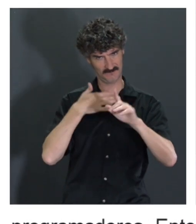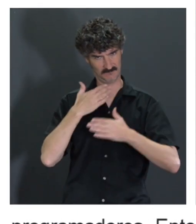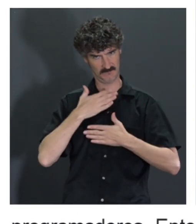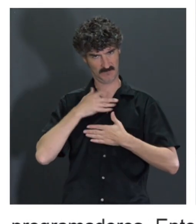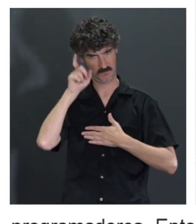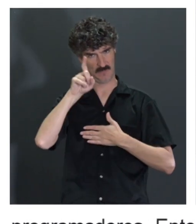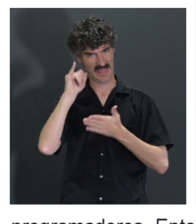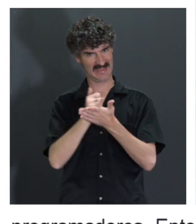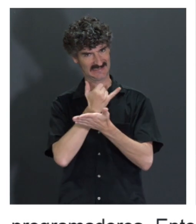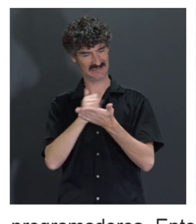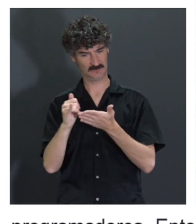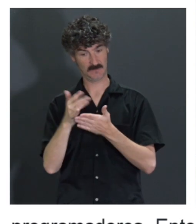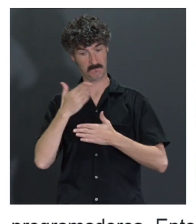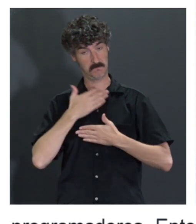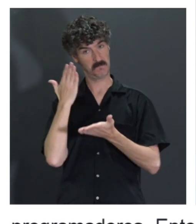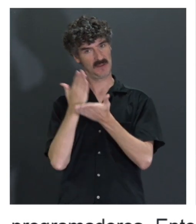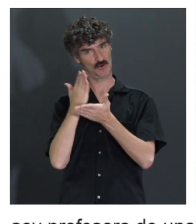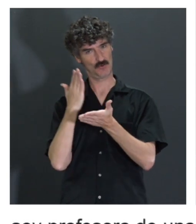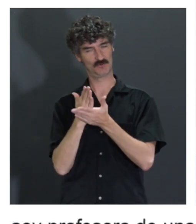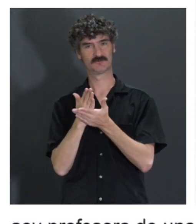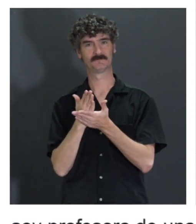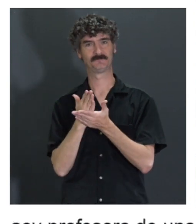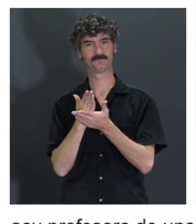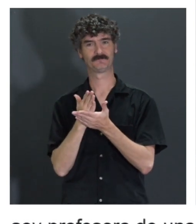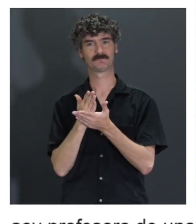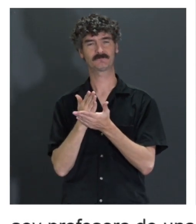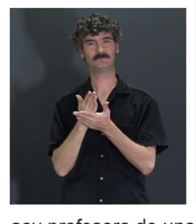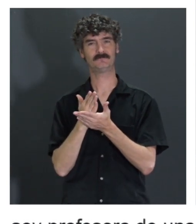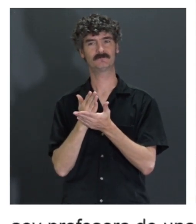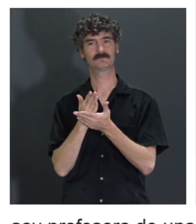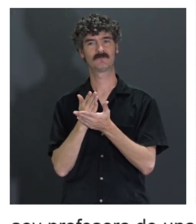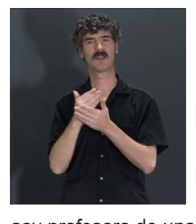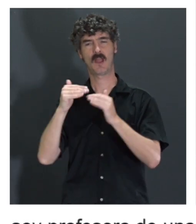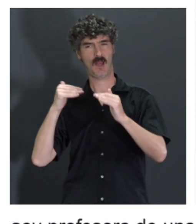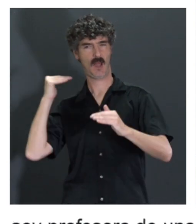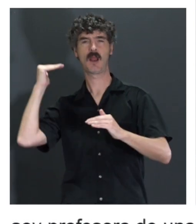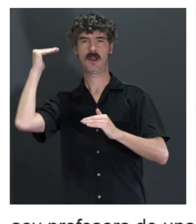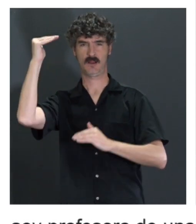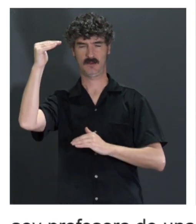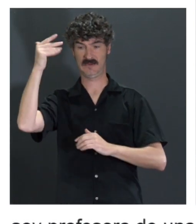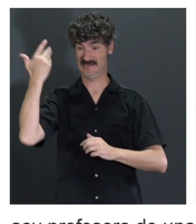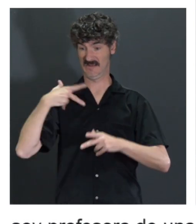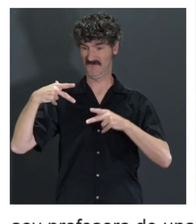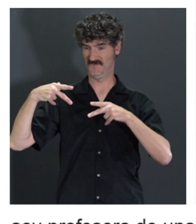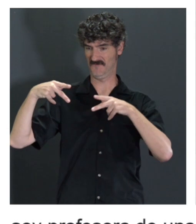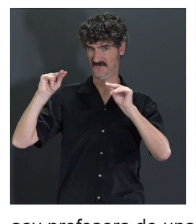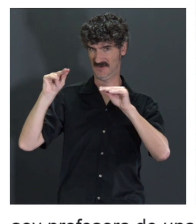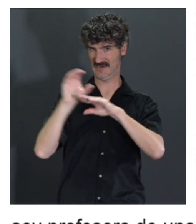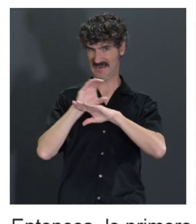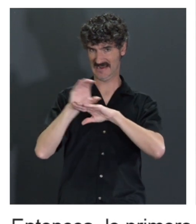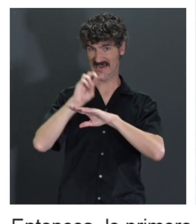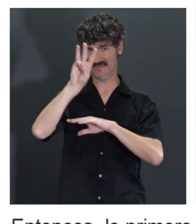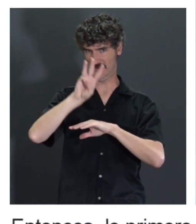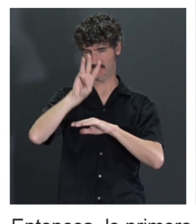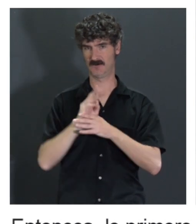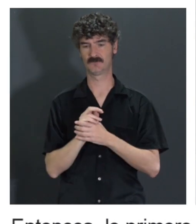lo primero que hago en mi curso, aunque es de los altos niveles ya cuando están casi terminando en la carrera, en tercero,